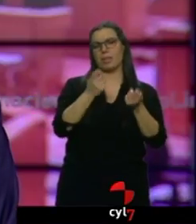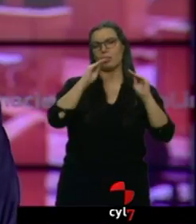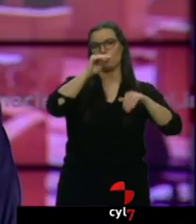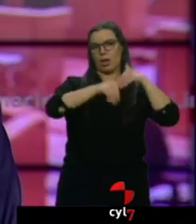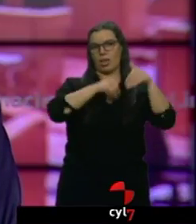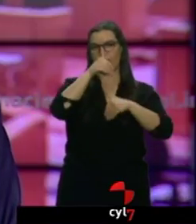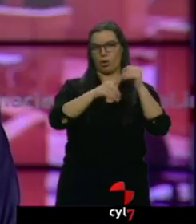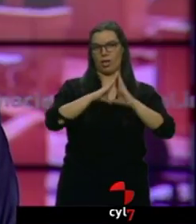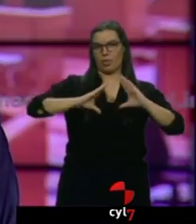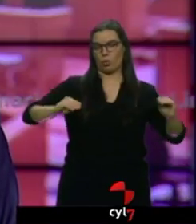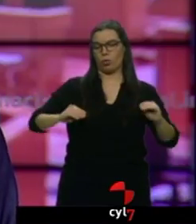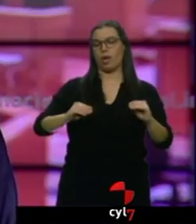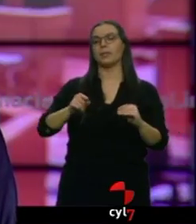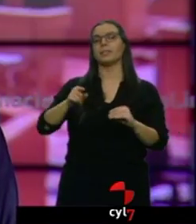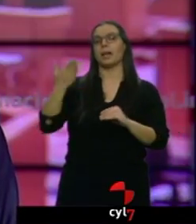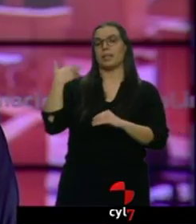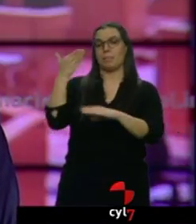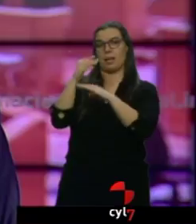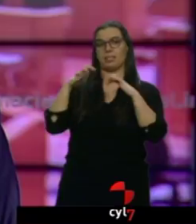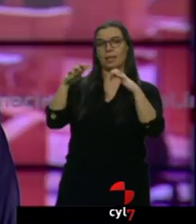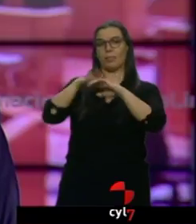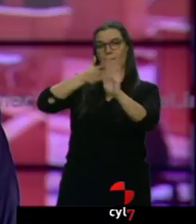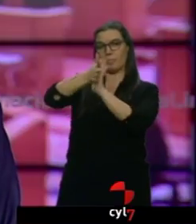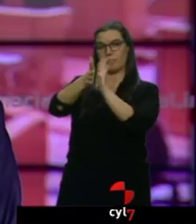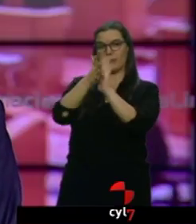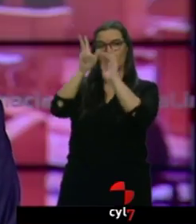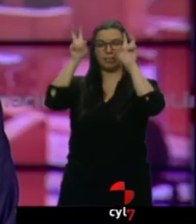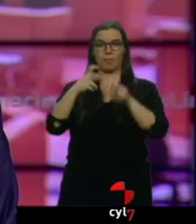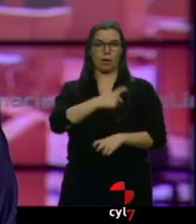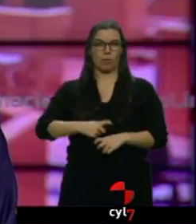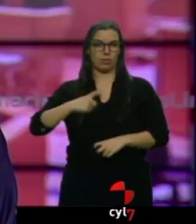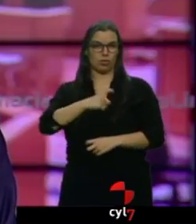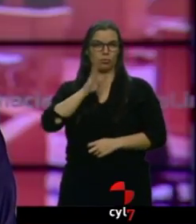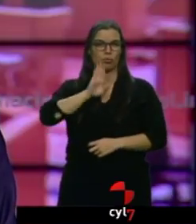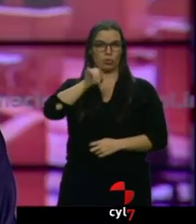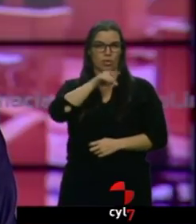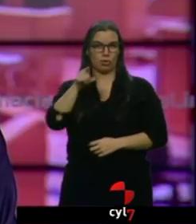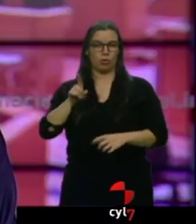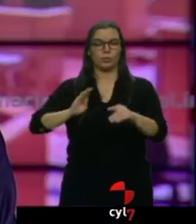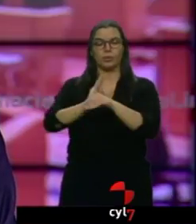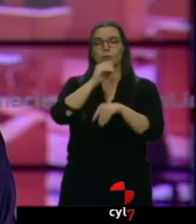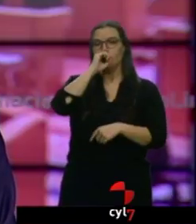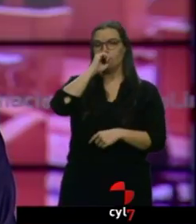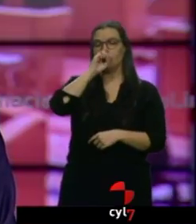su partido. Los populares la han acusado de estar implicada en los EREs y la presidenta andaluza lo ha negado tajantemente.